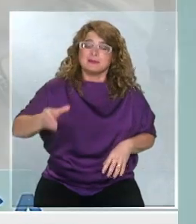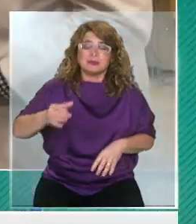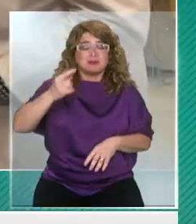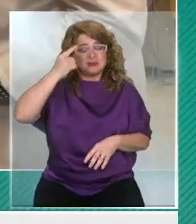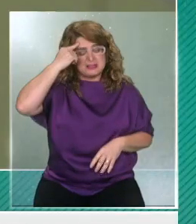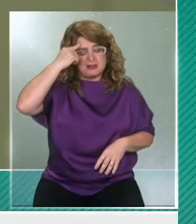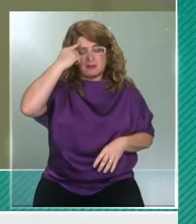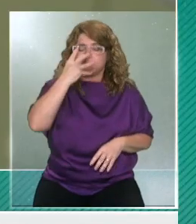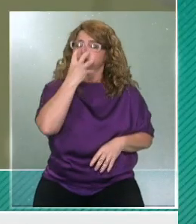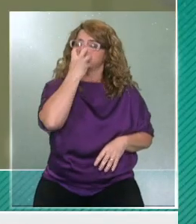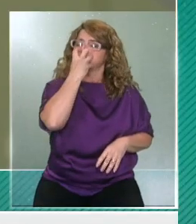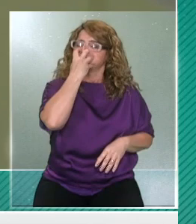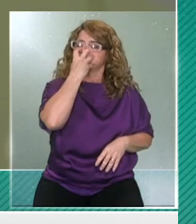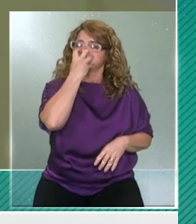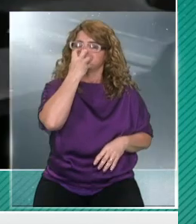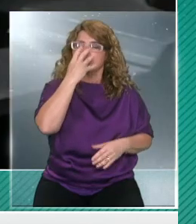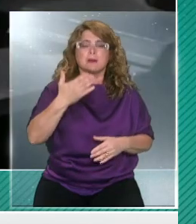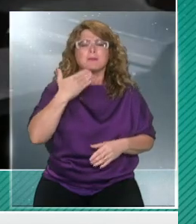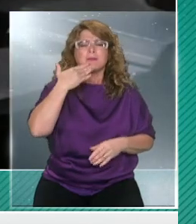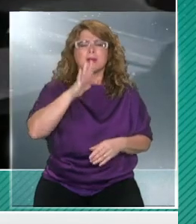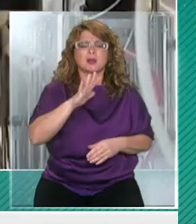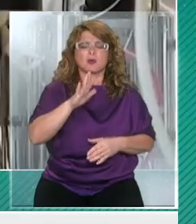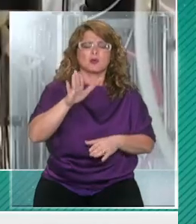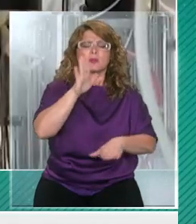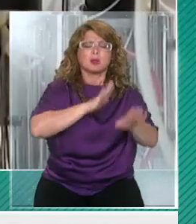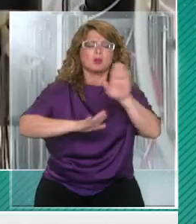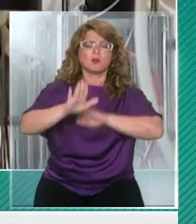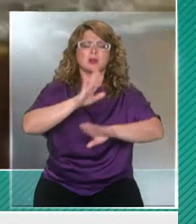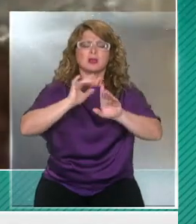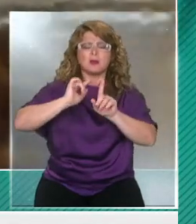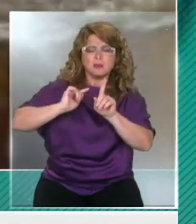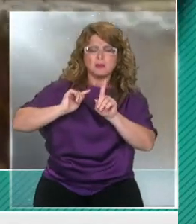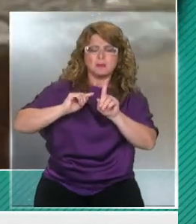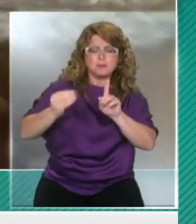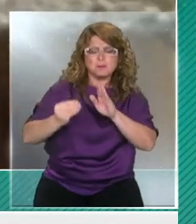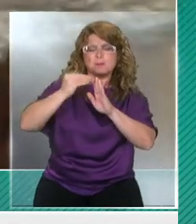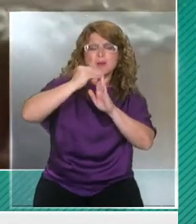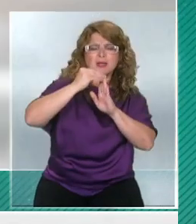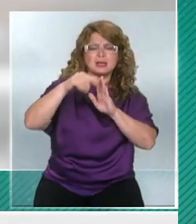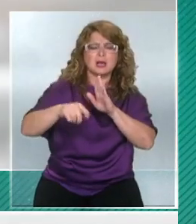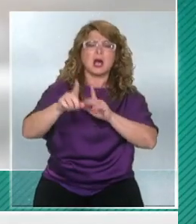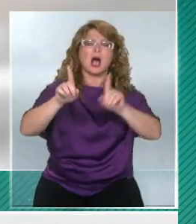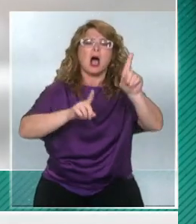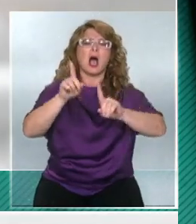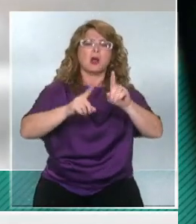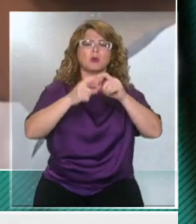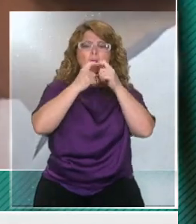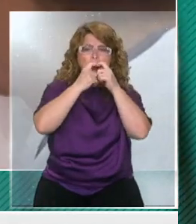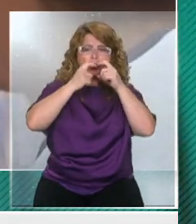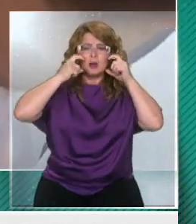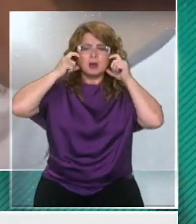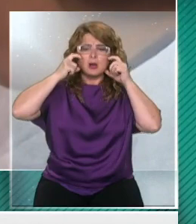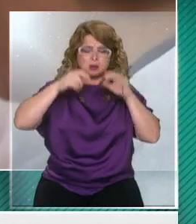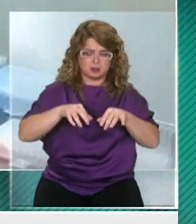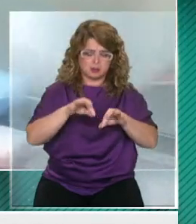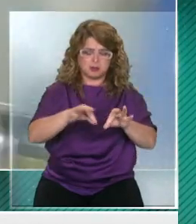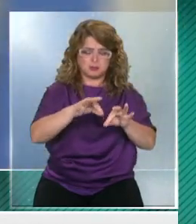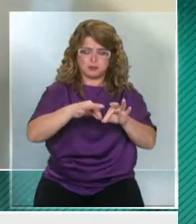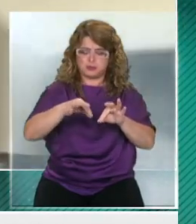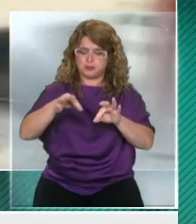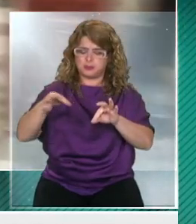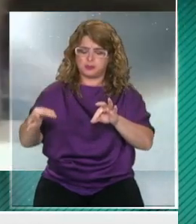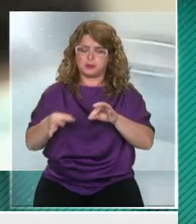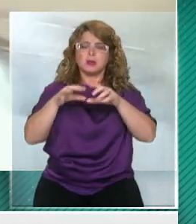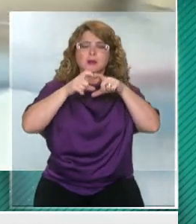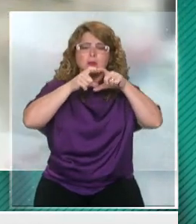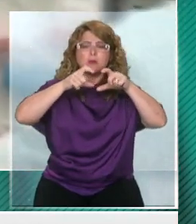mascarilla, la que generara mayor protección, pero también hemos visto en las calles personas que utilizan mascarillas de género y que probablemente hayan sido confeccionados por